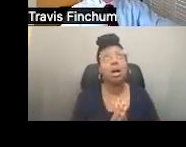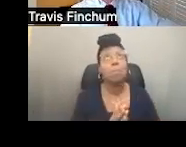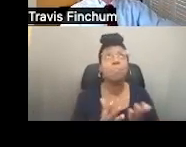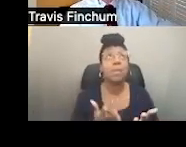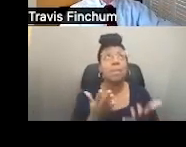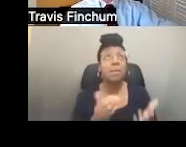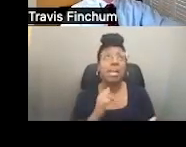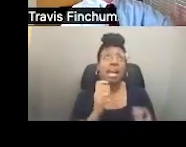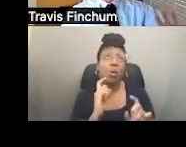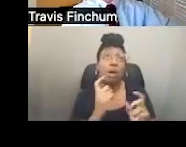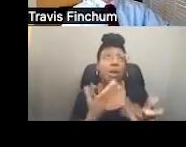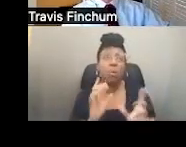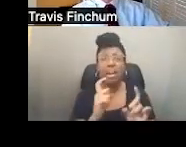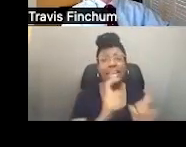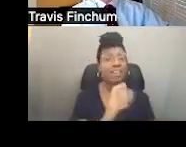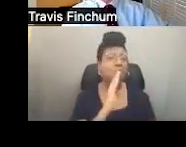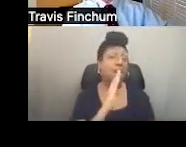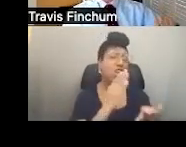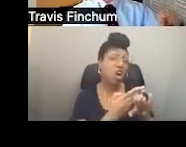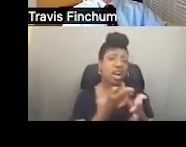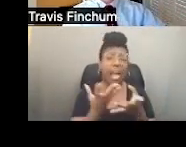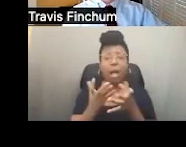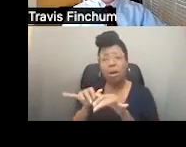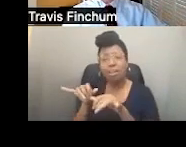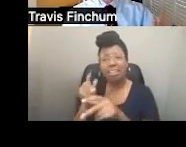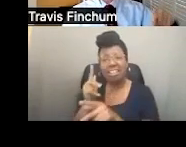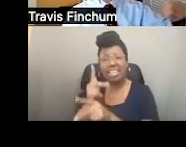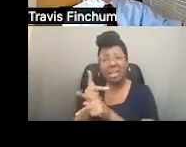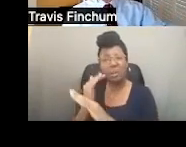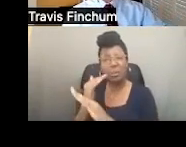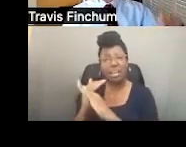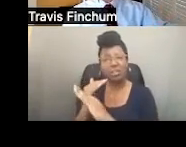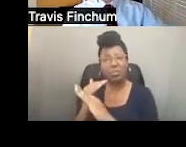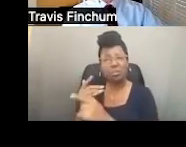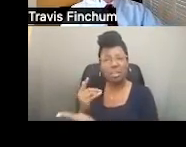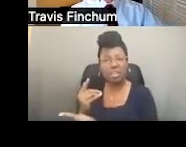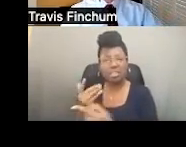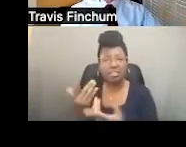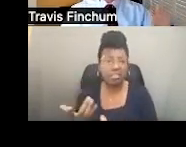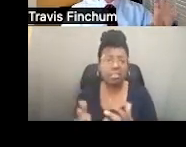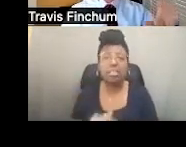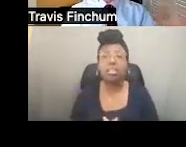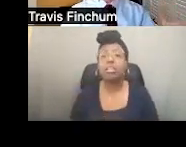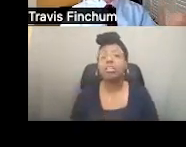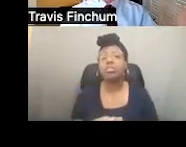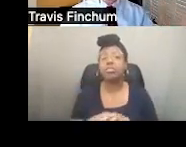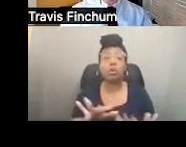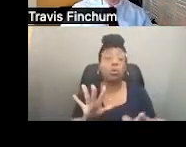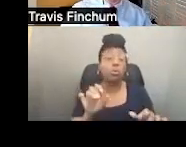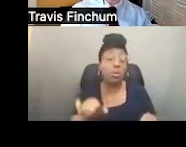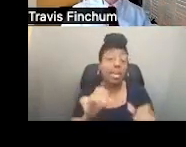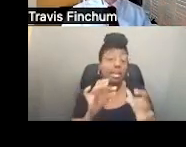en vez de darle a mi hija Lilian sus beneficios, tengo que protegerlos por estos beneficios.